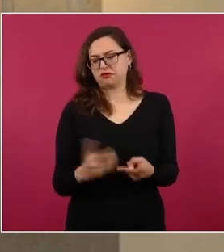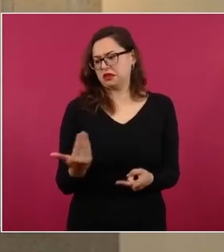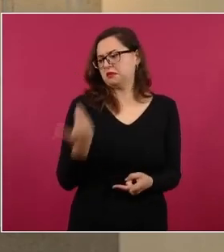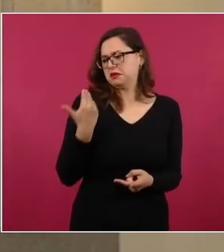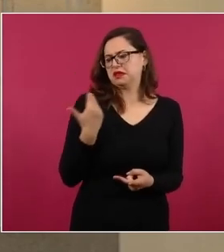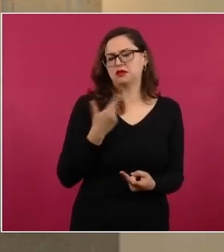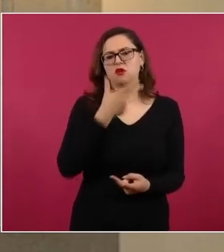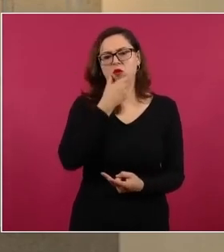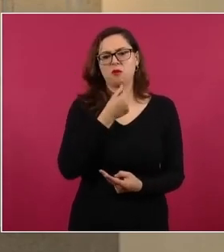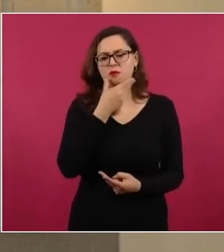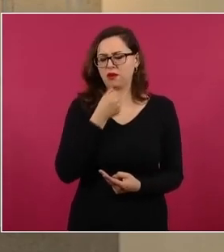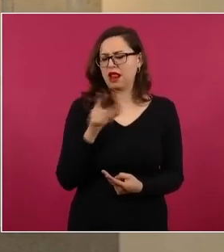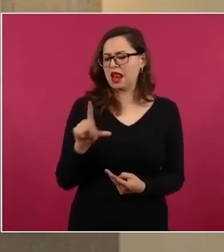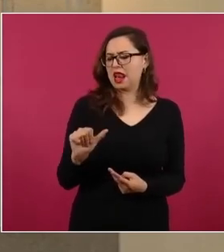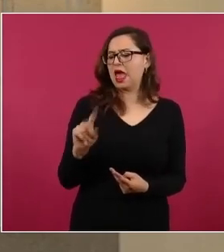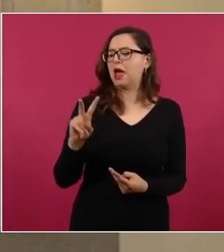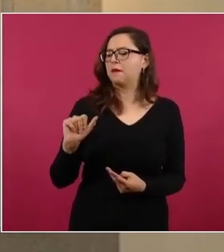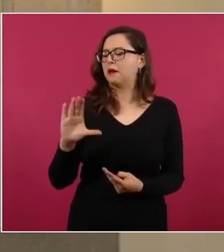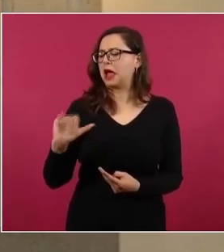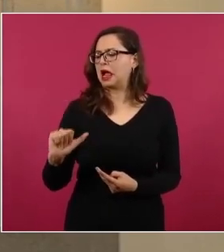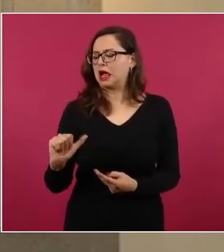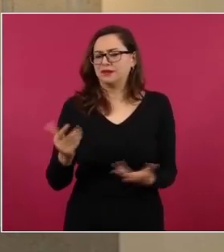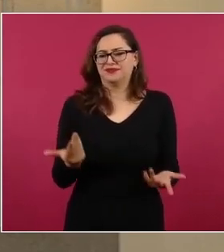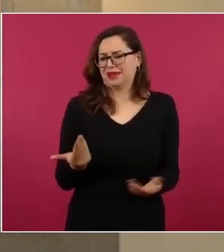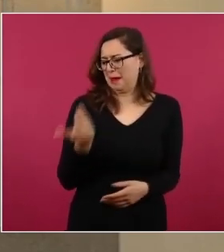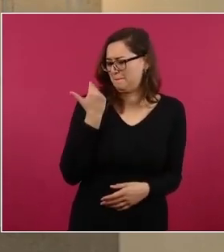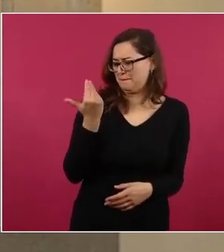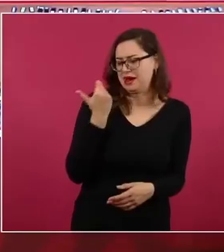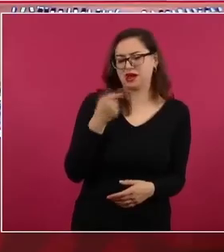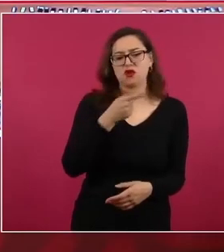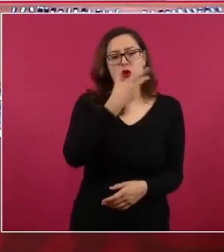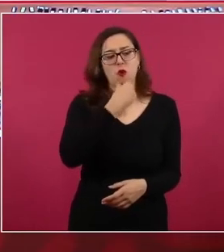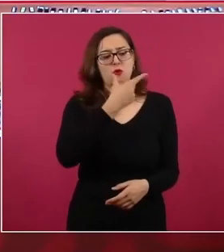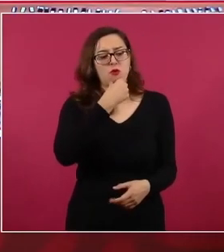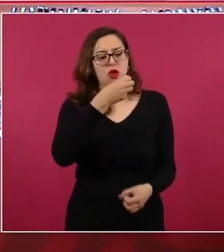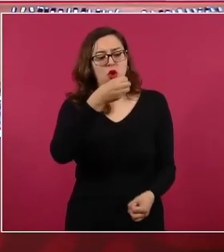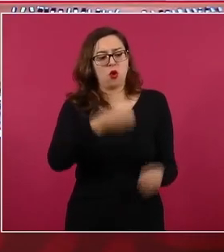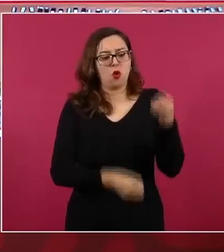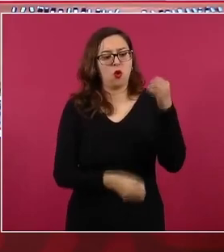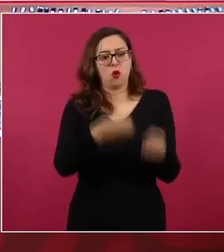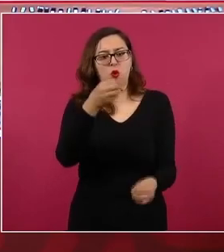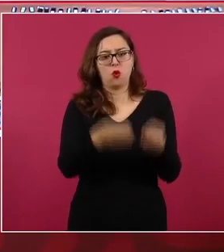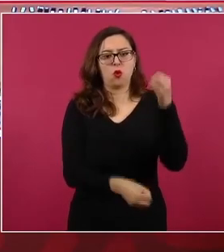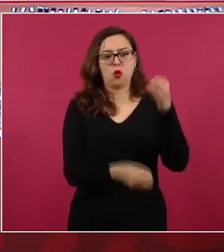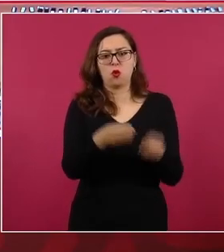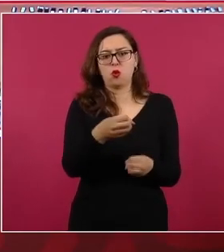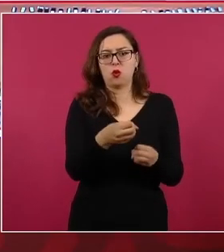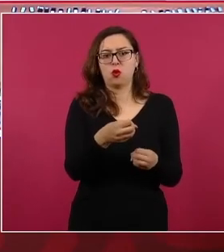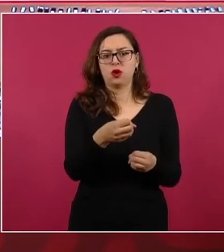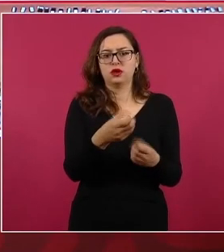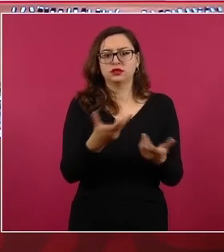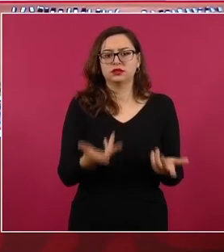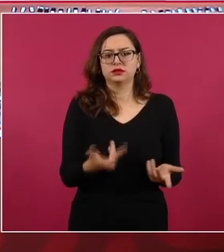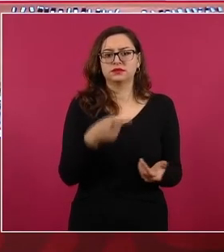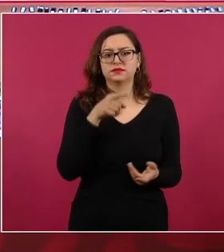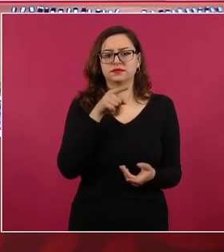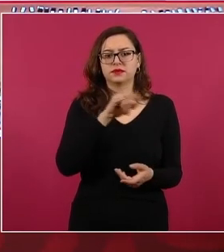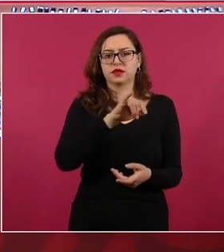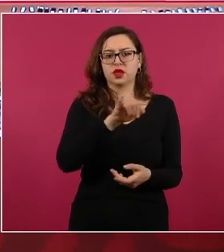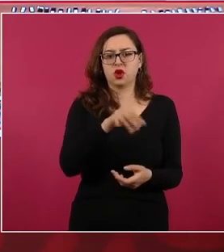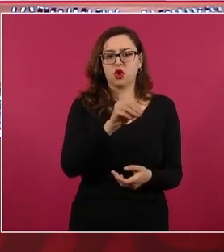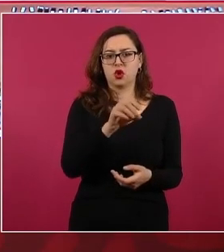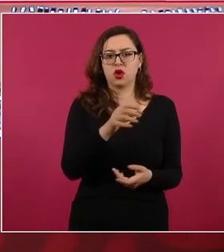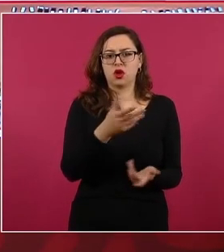como un juez, el juez Daniel Ramírez Peña del Centro de Justicia Penal de Almoloya de Juárez,